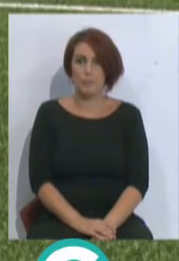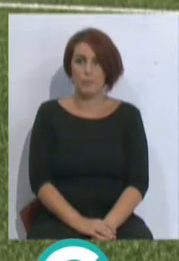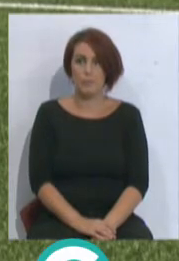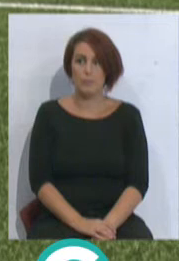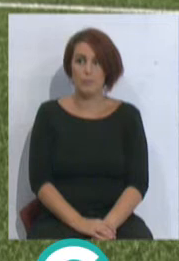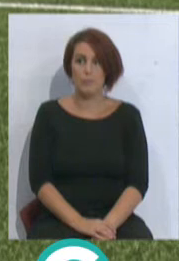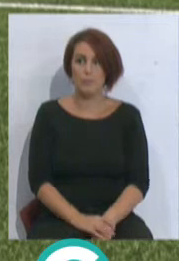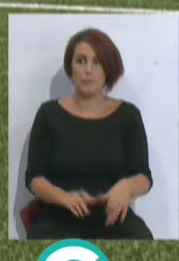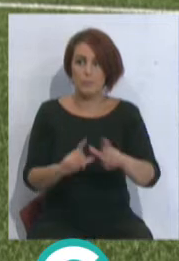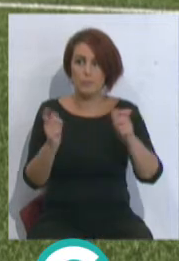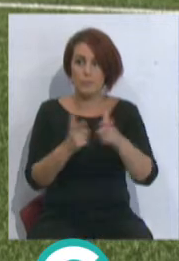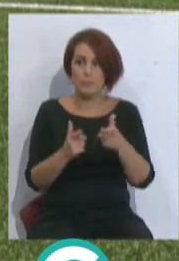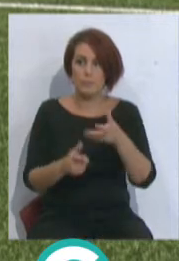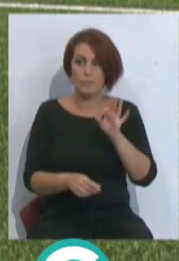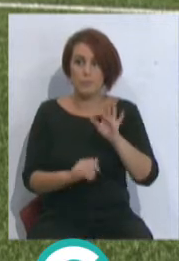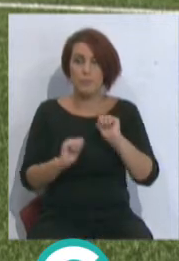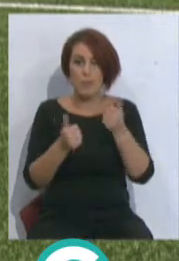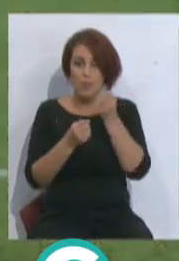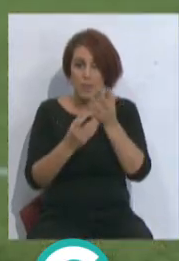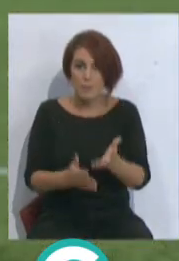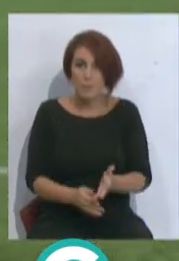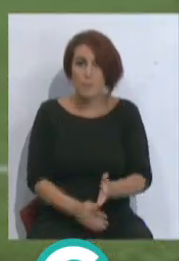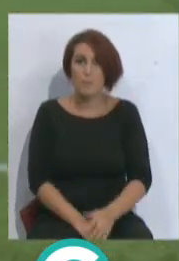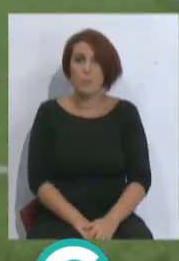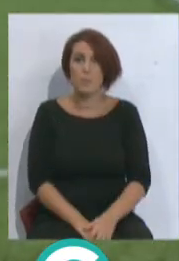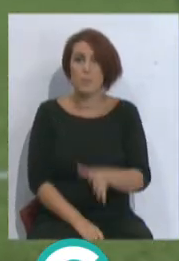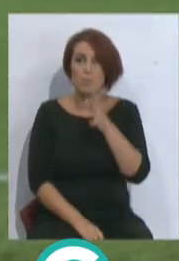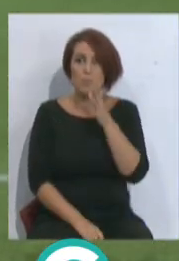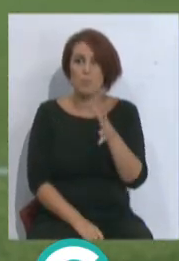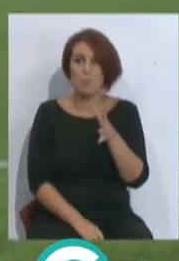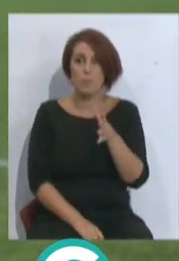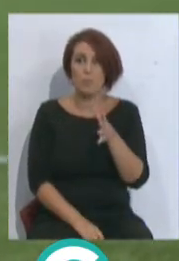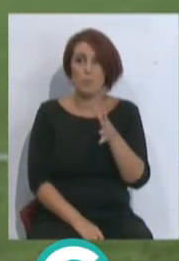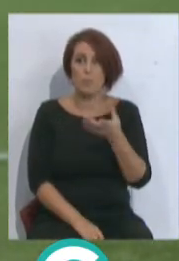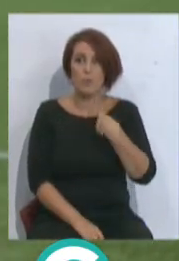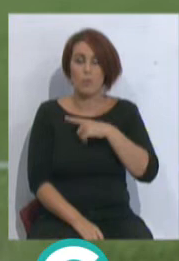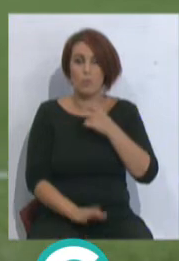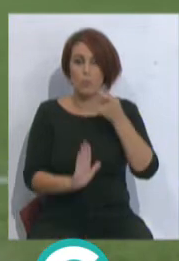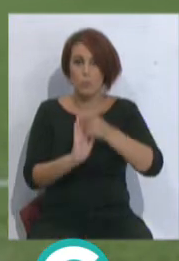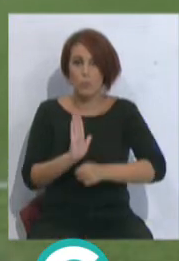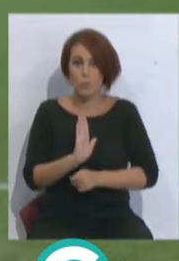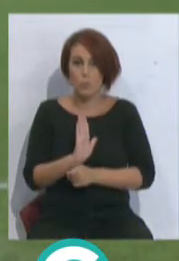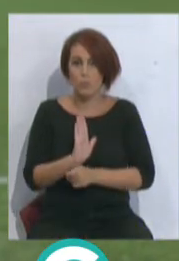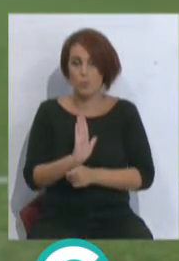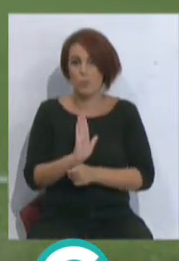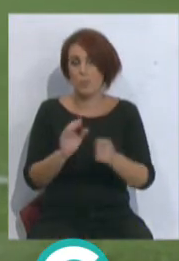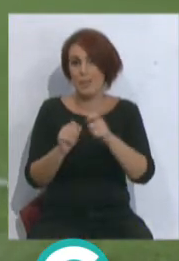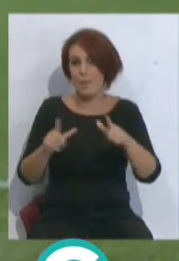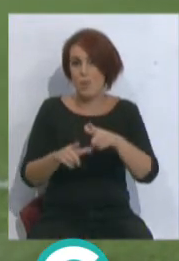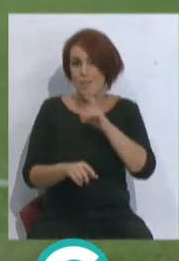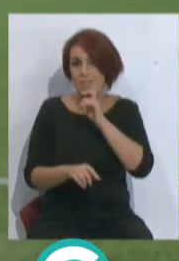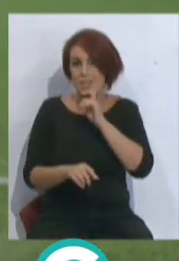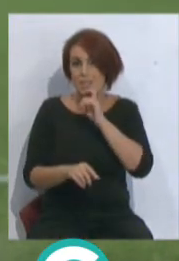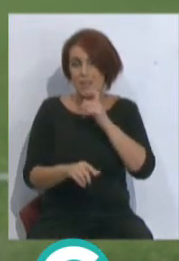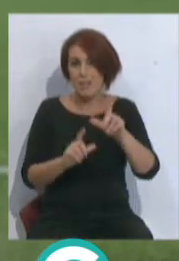El equipo, la verdad, que ha empezado bien porque hemos sacado puntuación en campos complicados,